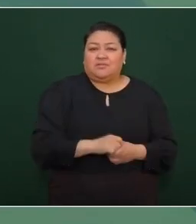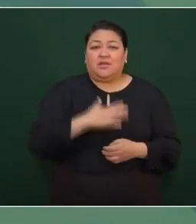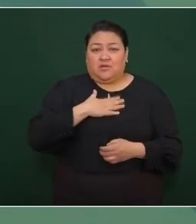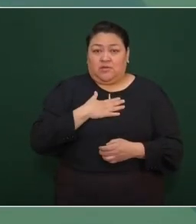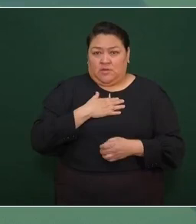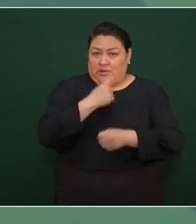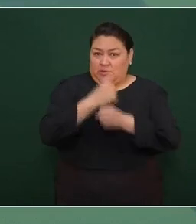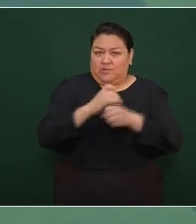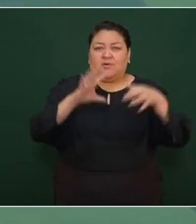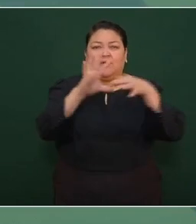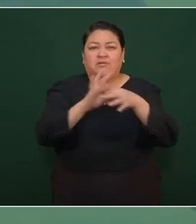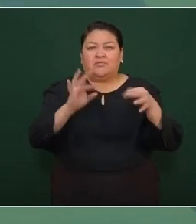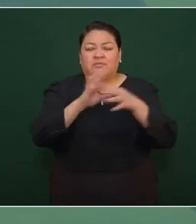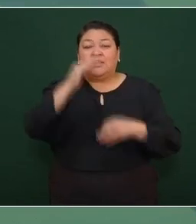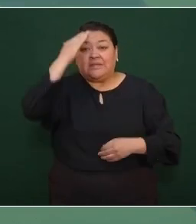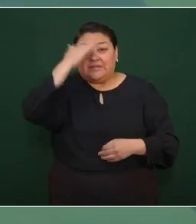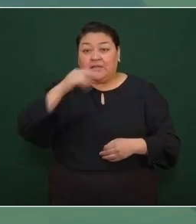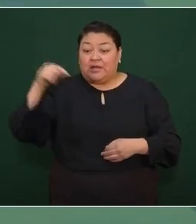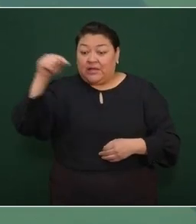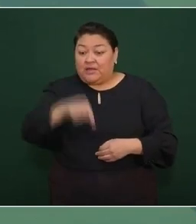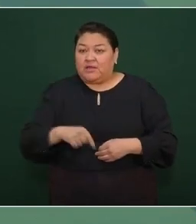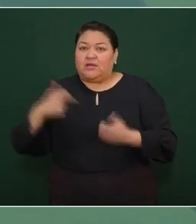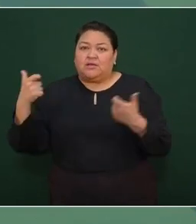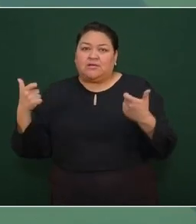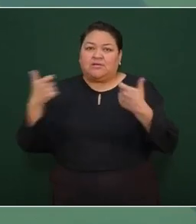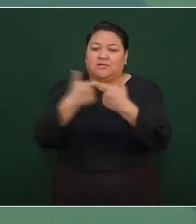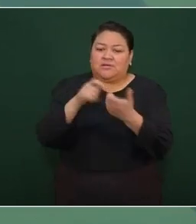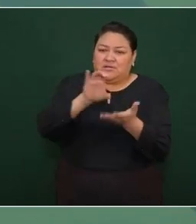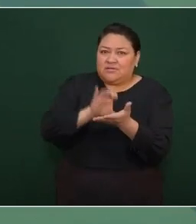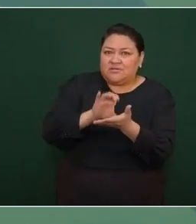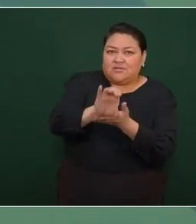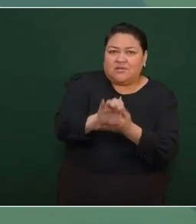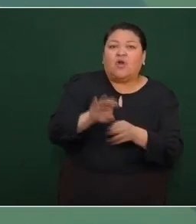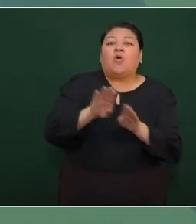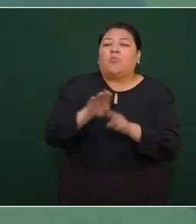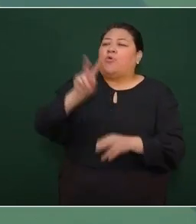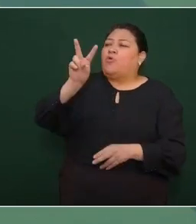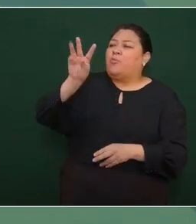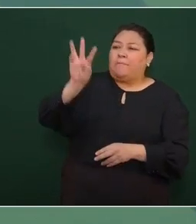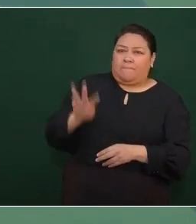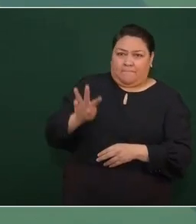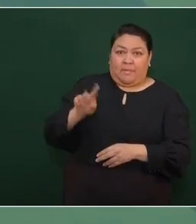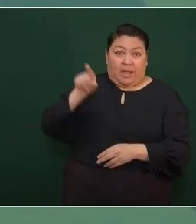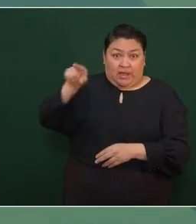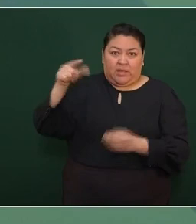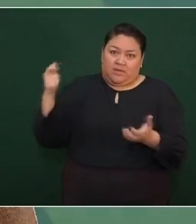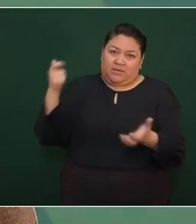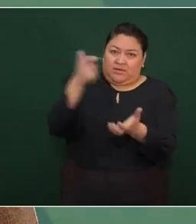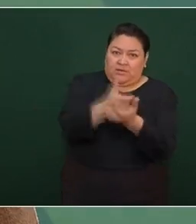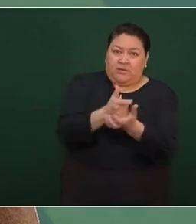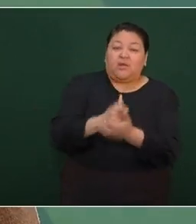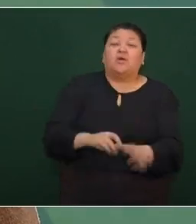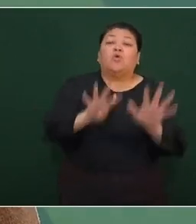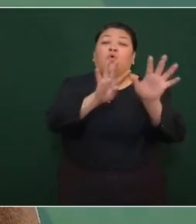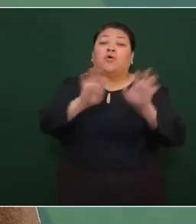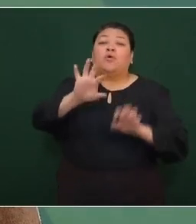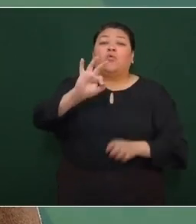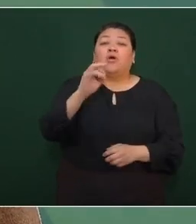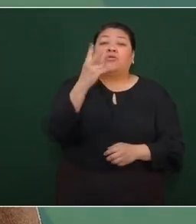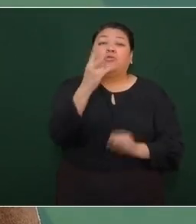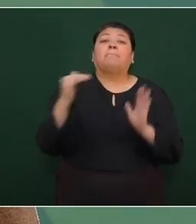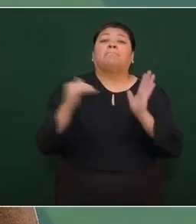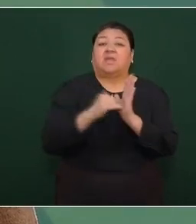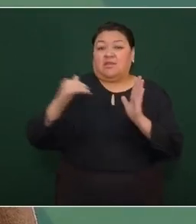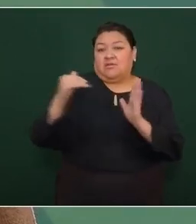señalando que se logró atraer una inversión, una nueva inversión de Volkswagen de México por 942 millones de dólares